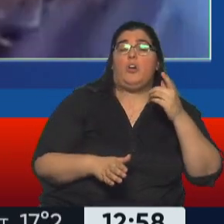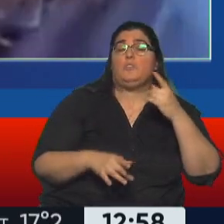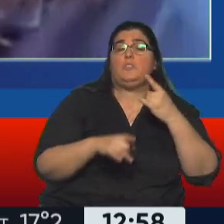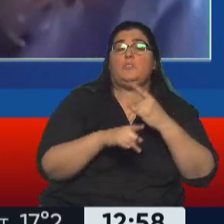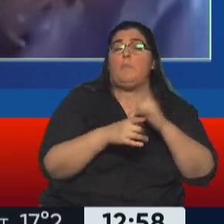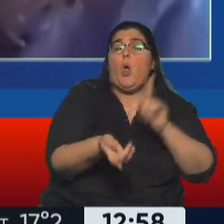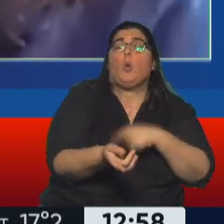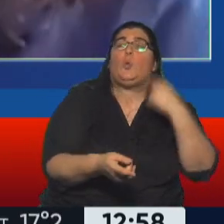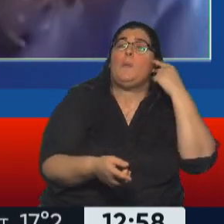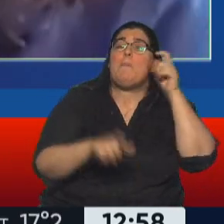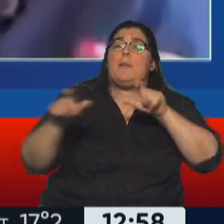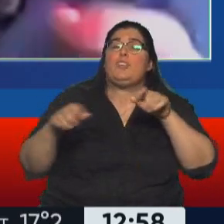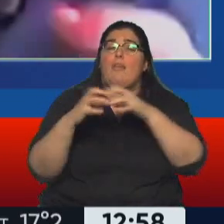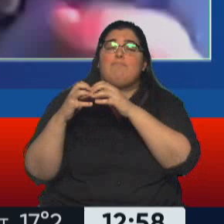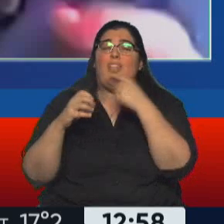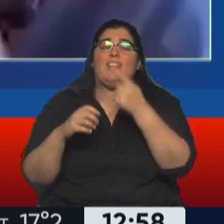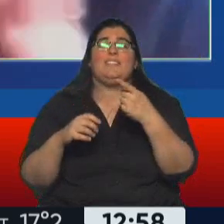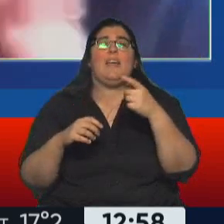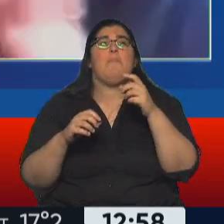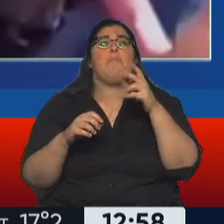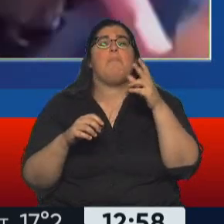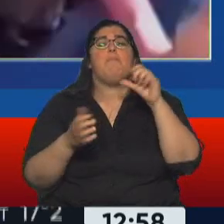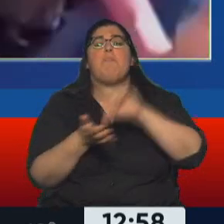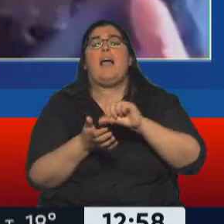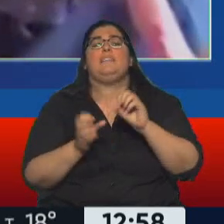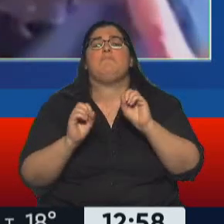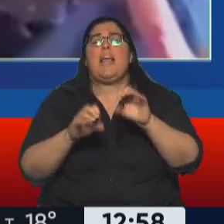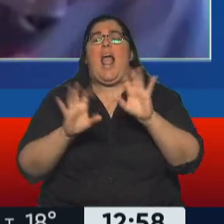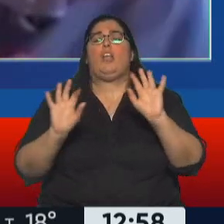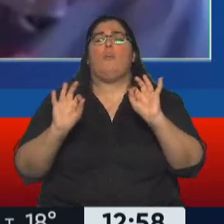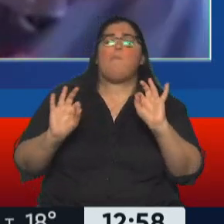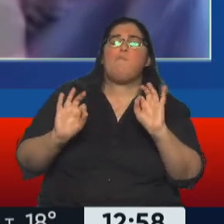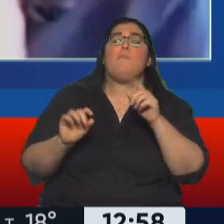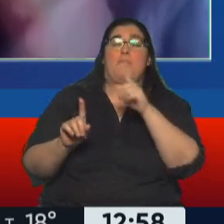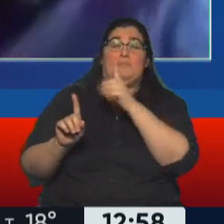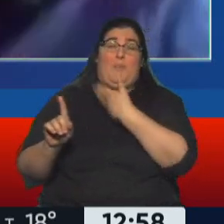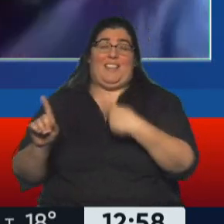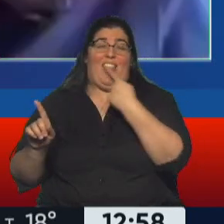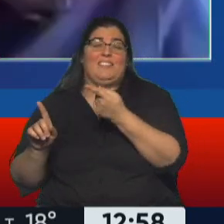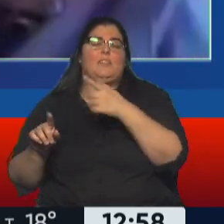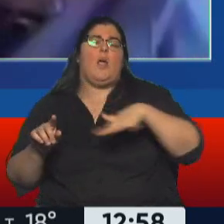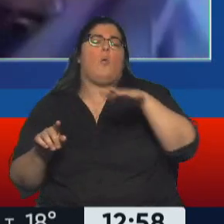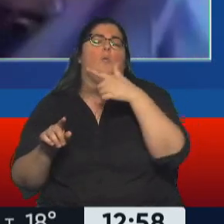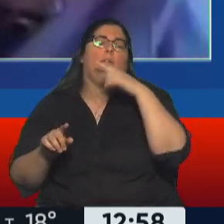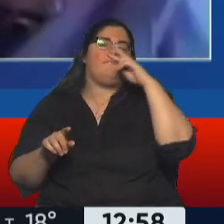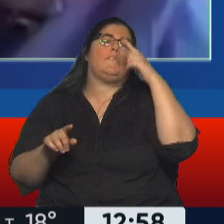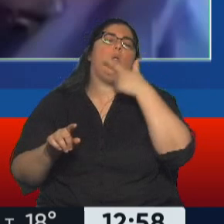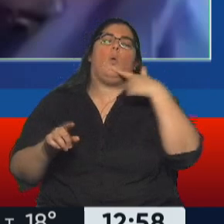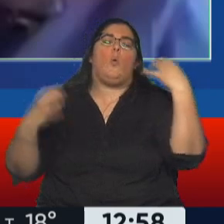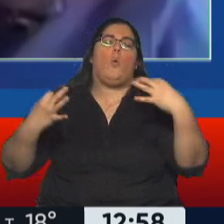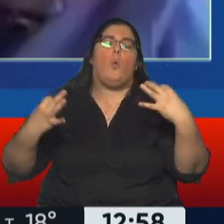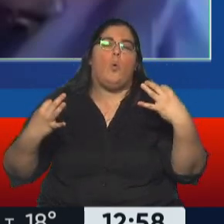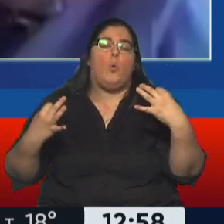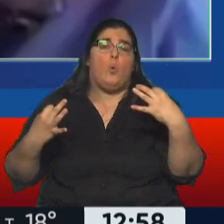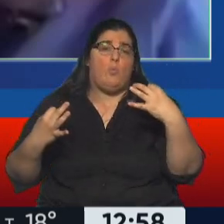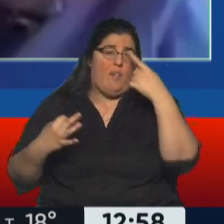está en medio del milagro chileno, como el presidente dijo unos días antes del estallido, en un verdadero oasis, pero la verdad es que no le llega ninguno de esos